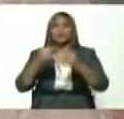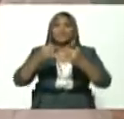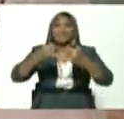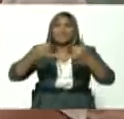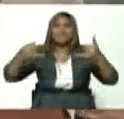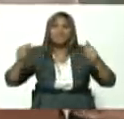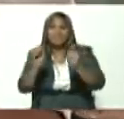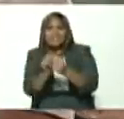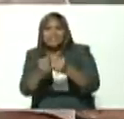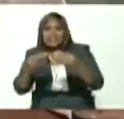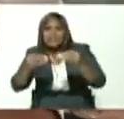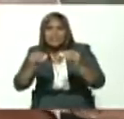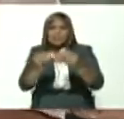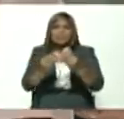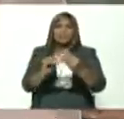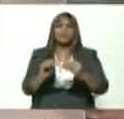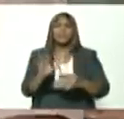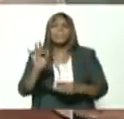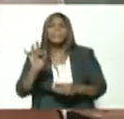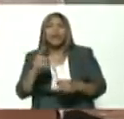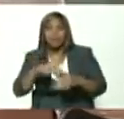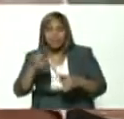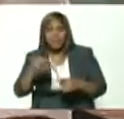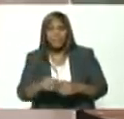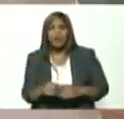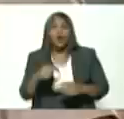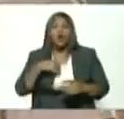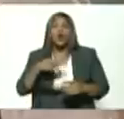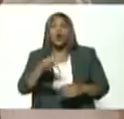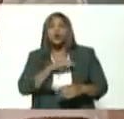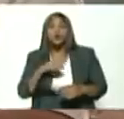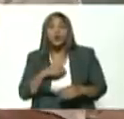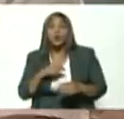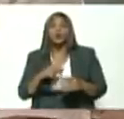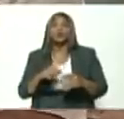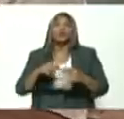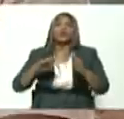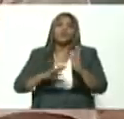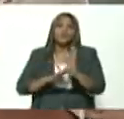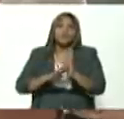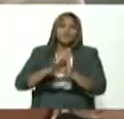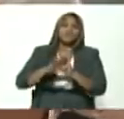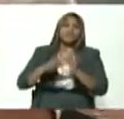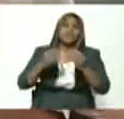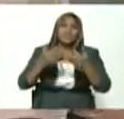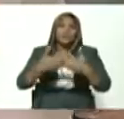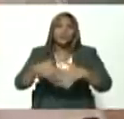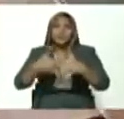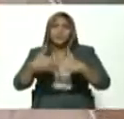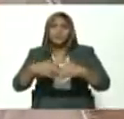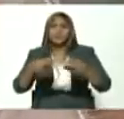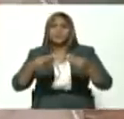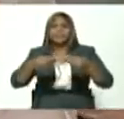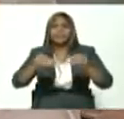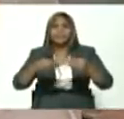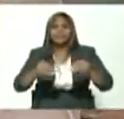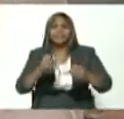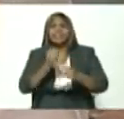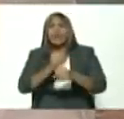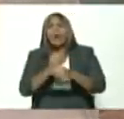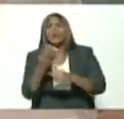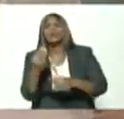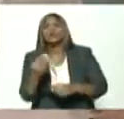hemos recuperado la producción de bauxita alumina aluminio y estamos laminando aluminio como nunca